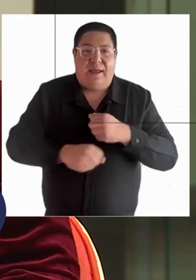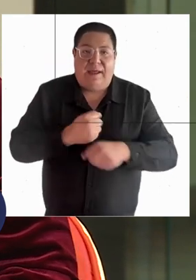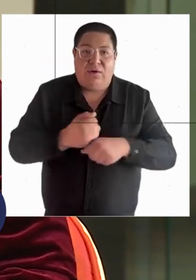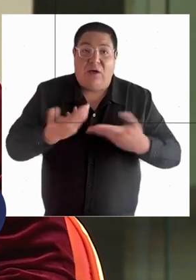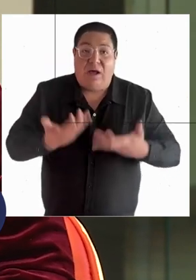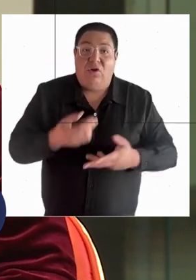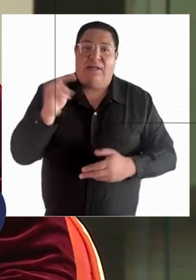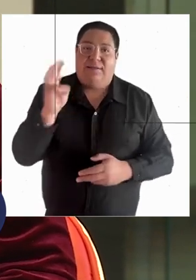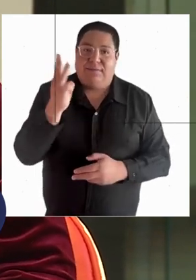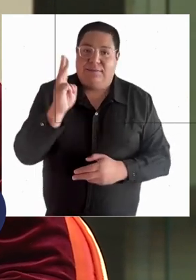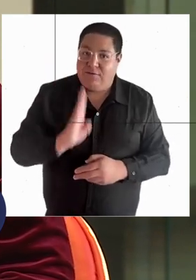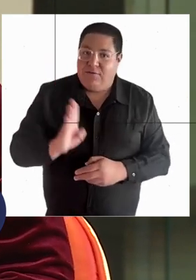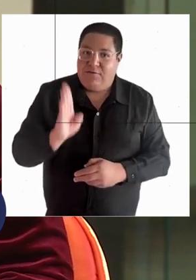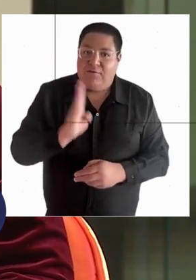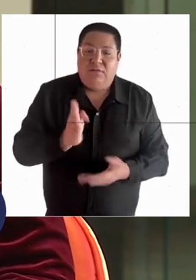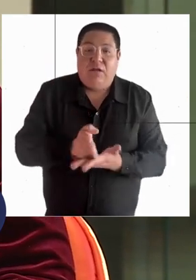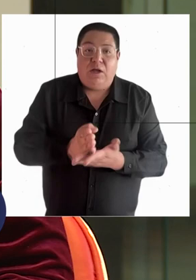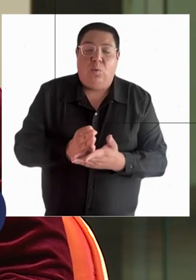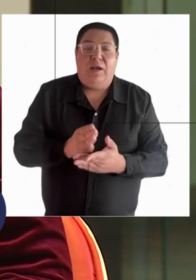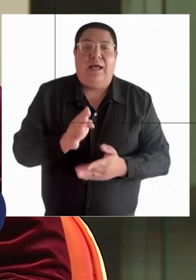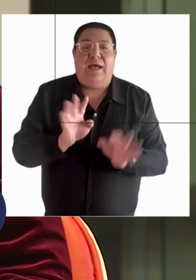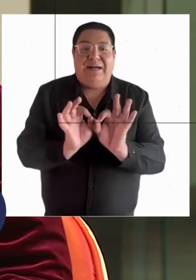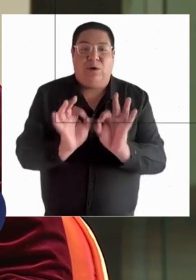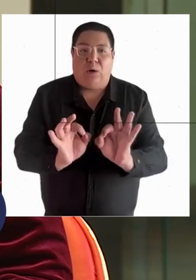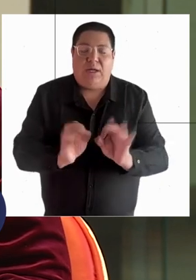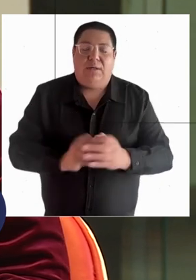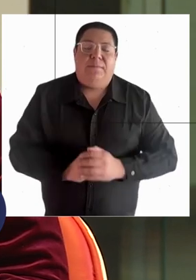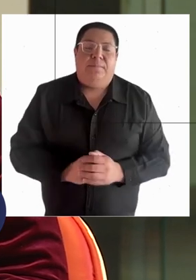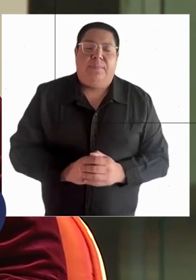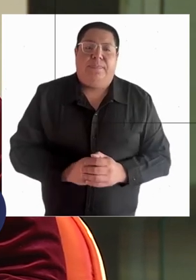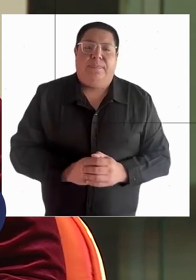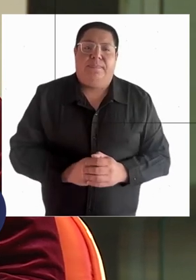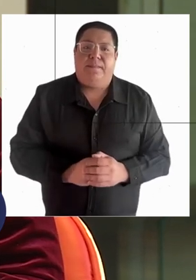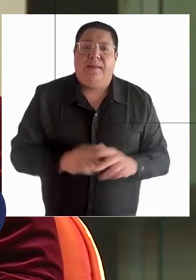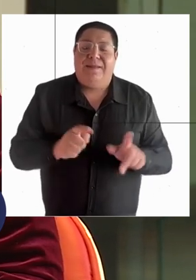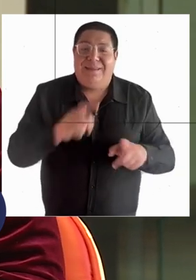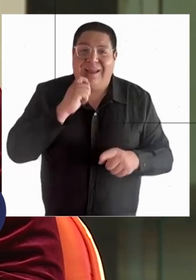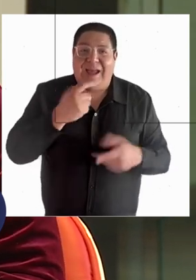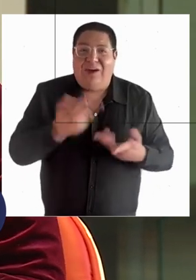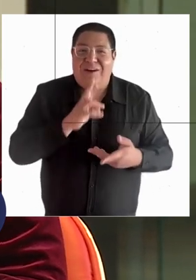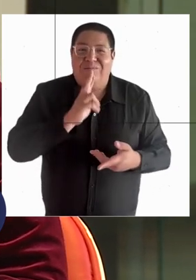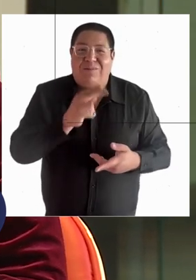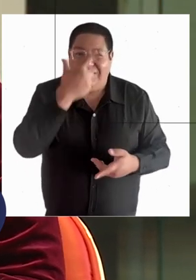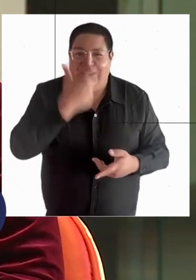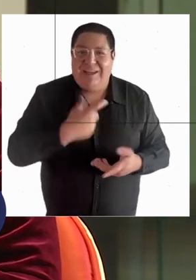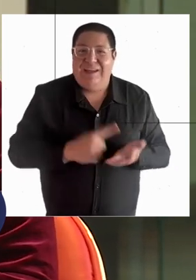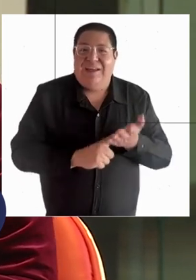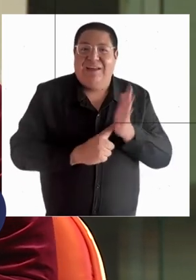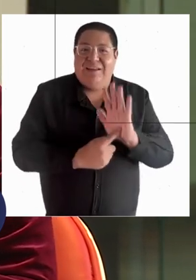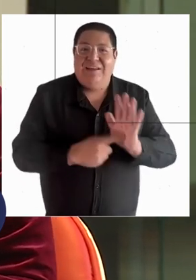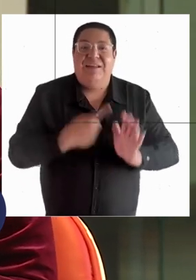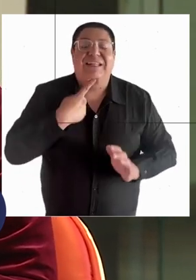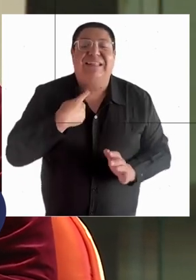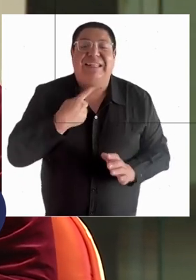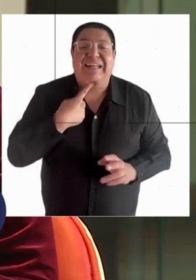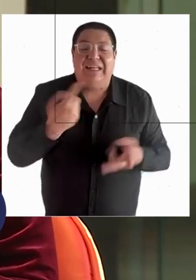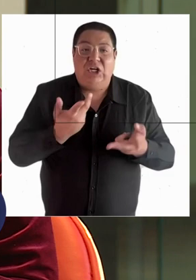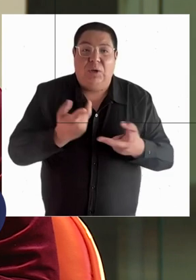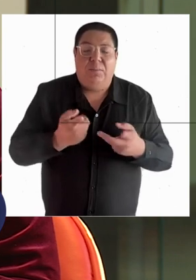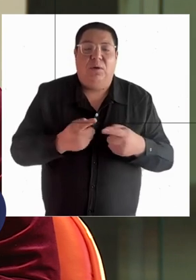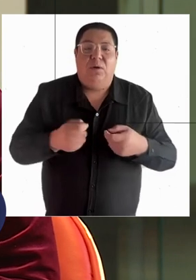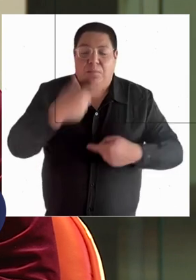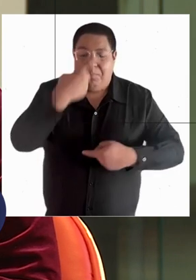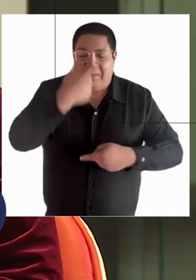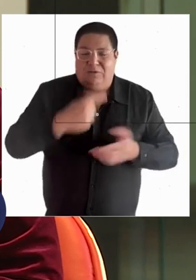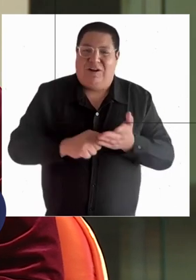Revolución Cromosómica nace básicamente desde la misma vereda, que nacen muchas agrupaciones de la sociedad civil, de